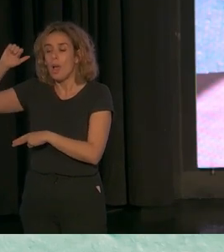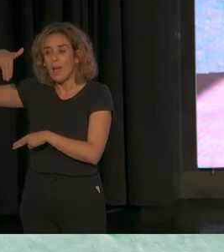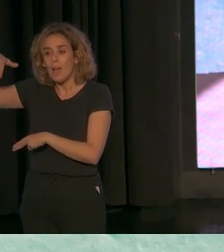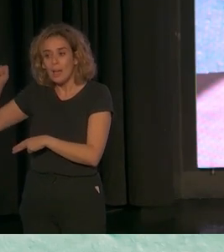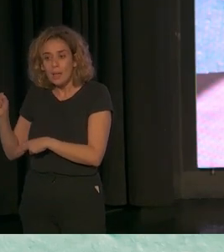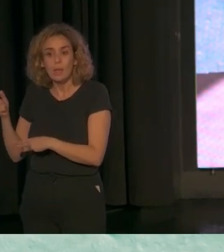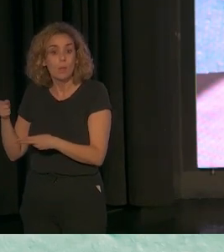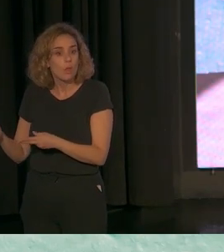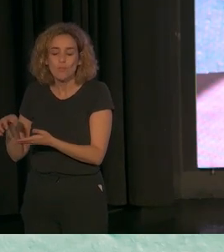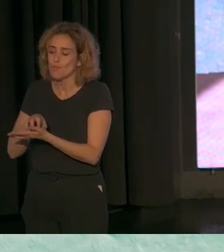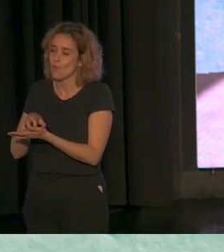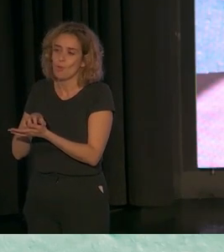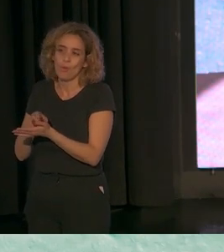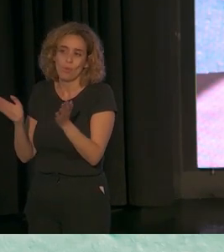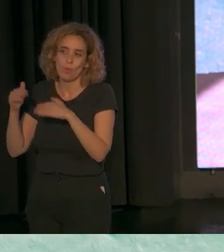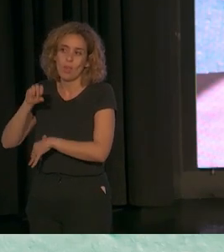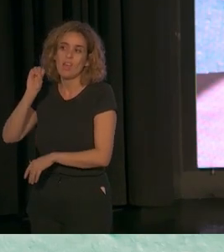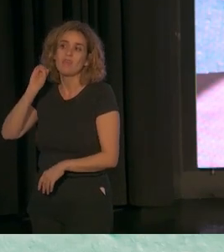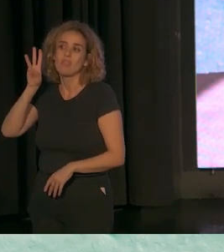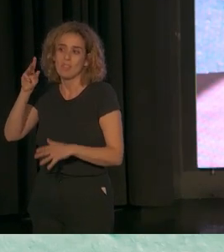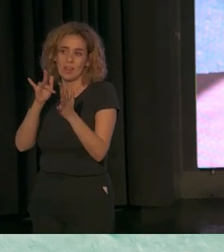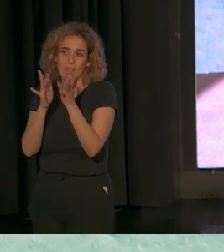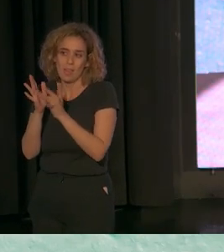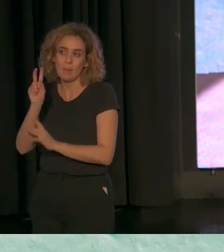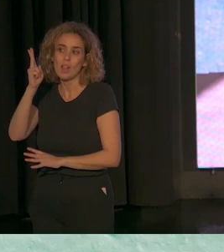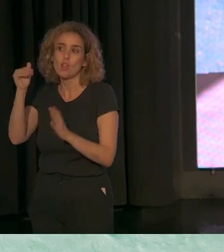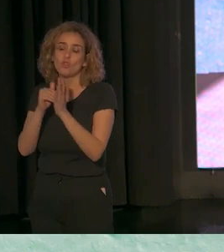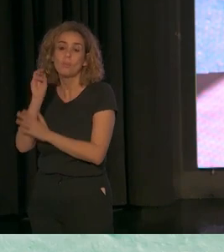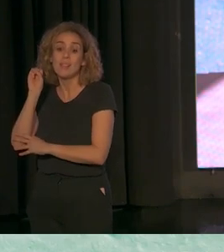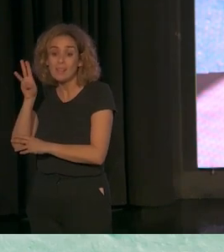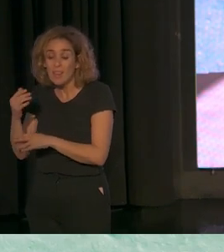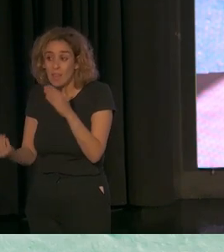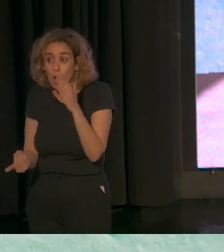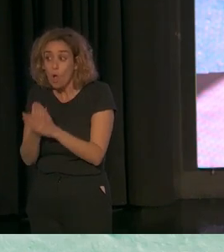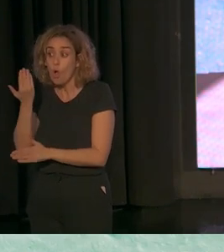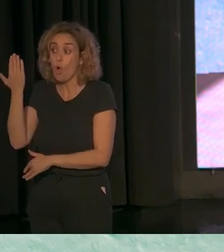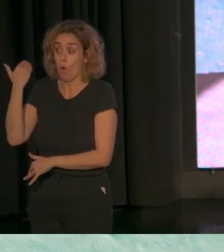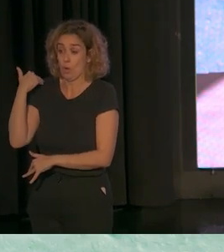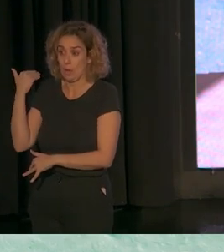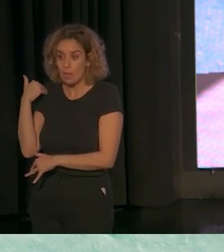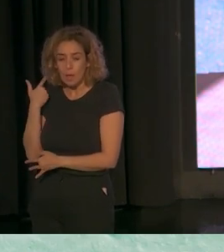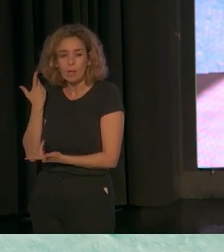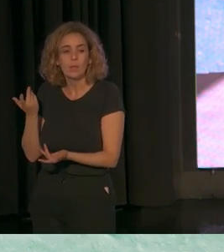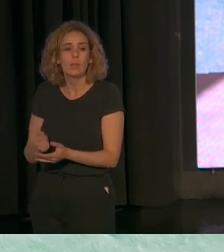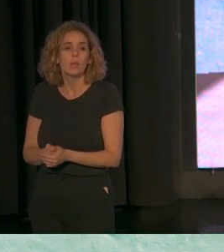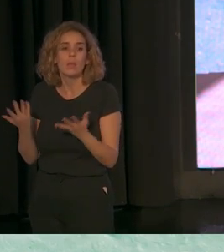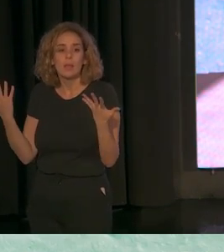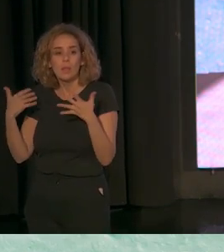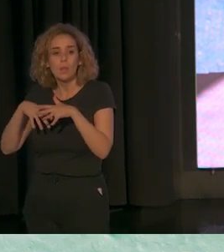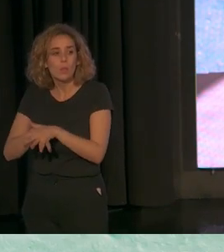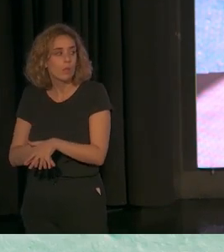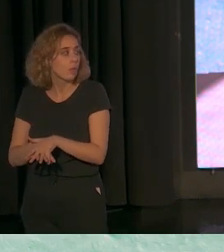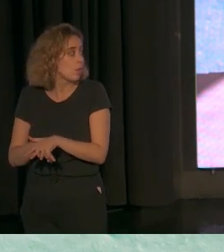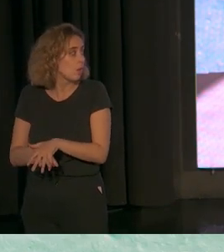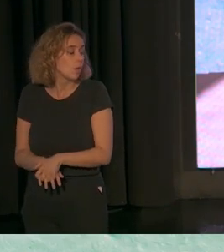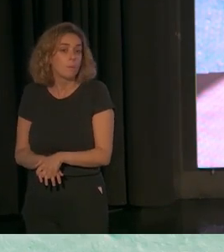tuve ninguna duda en decir el 13 de abril de 2013. En aquella jornada que organizó plena inclusión y que estaba Tamarín,